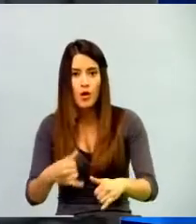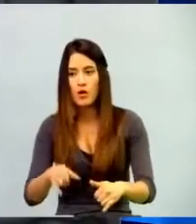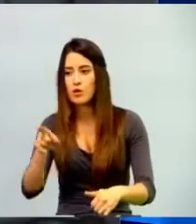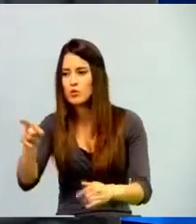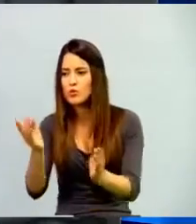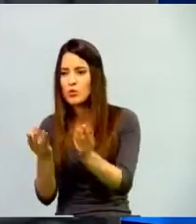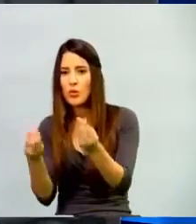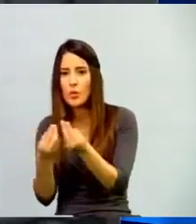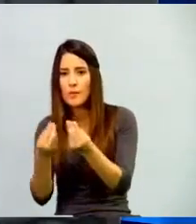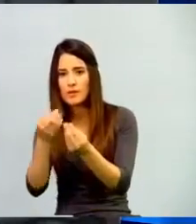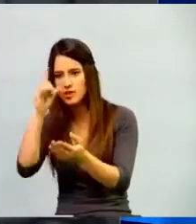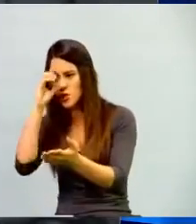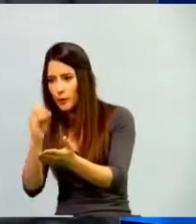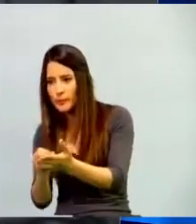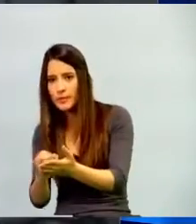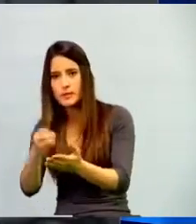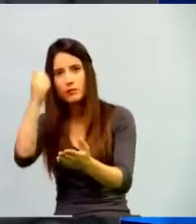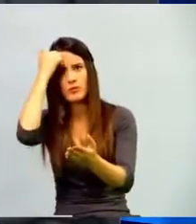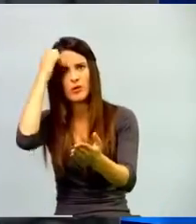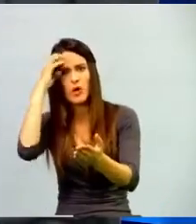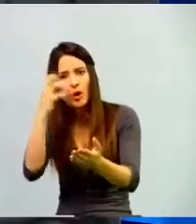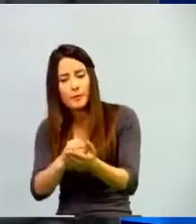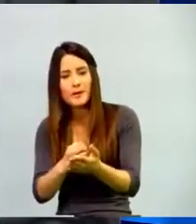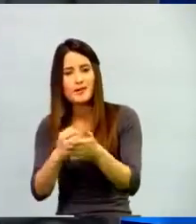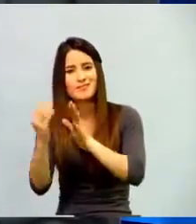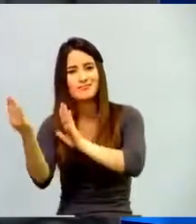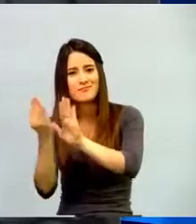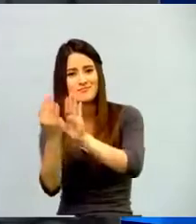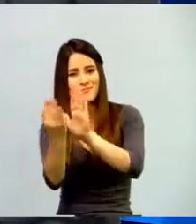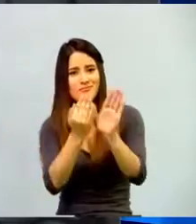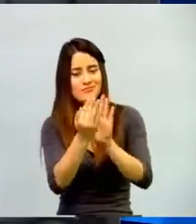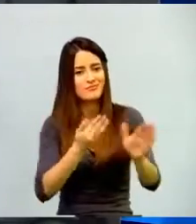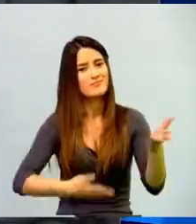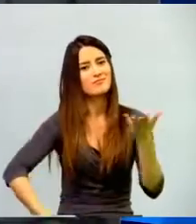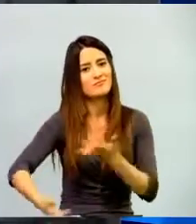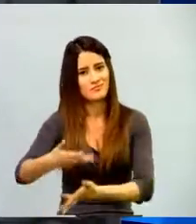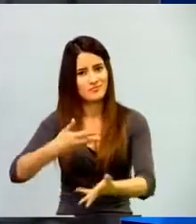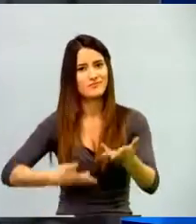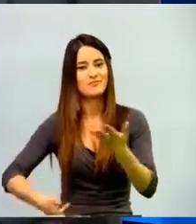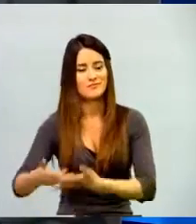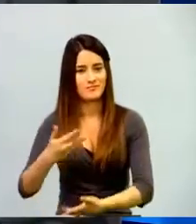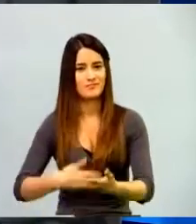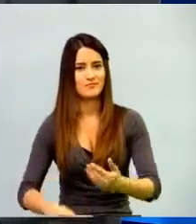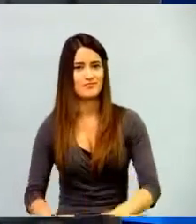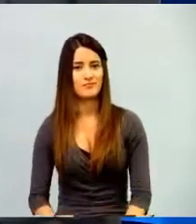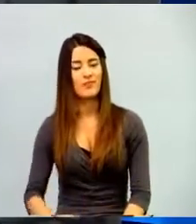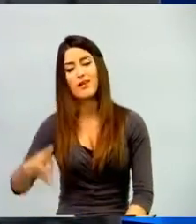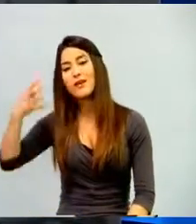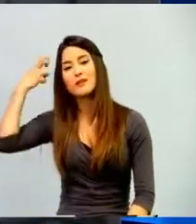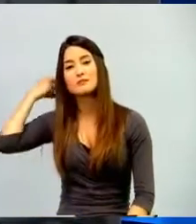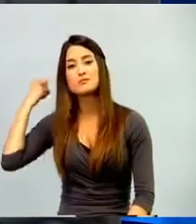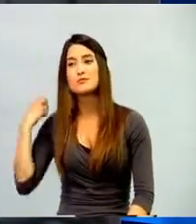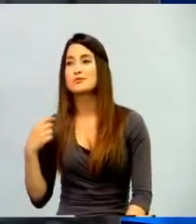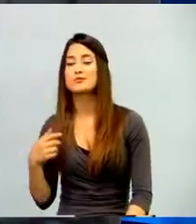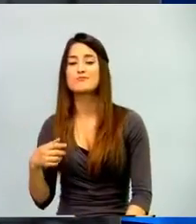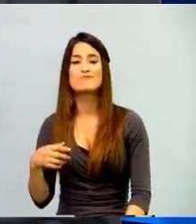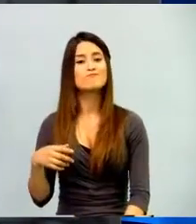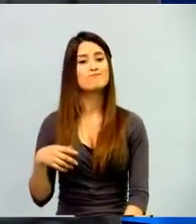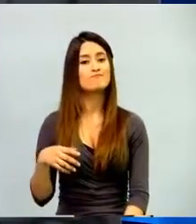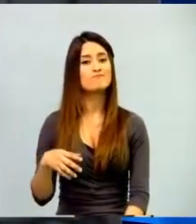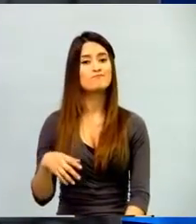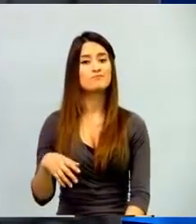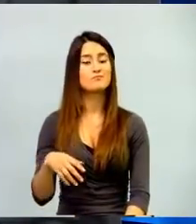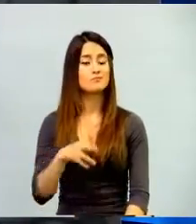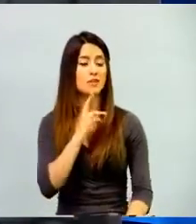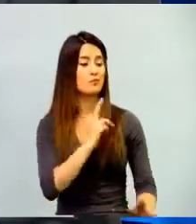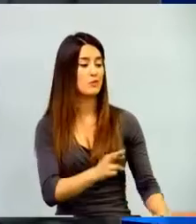personas, de lo que opina la comunidad, que en una dinámica de juego entran a pesar mucho más, digamos, que las tradicionales. Que era simplemente cumplió o no